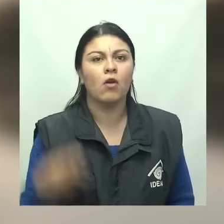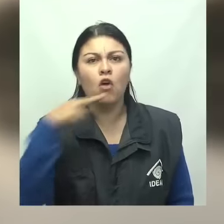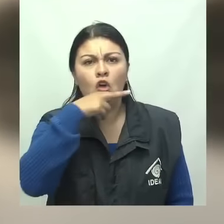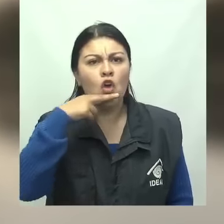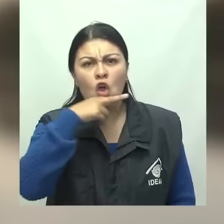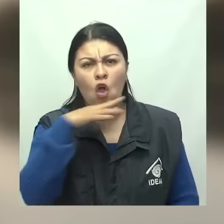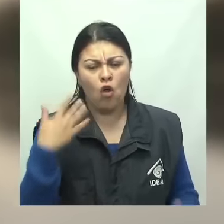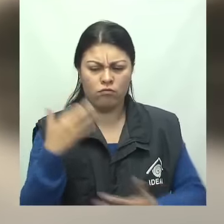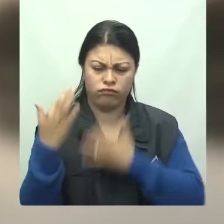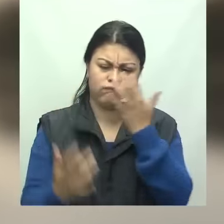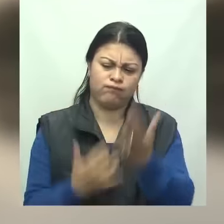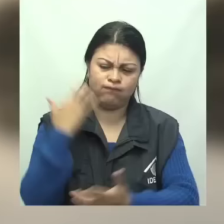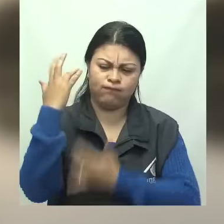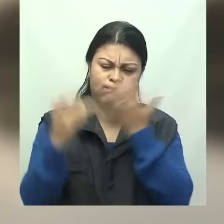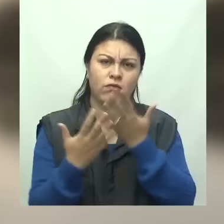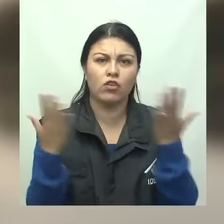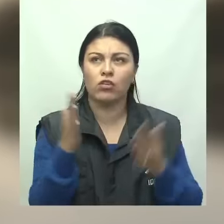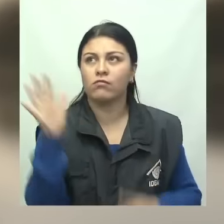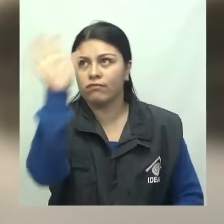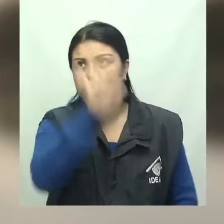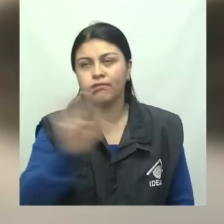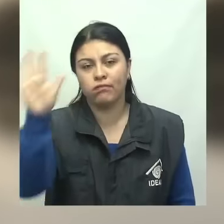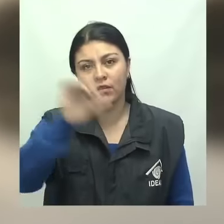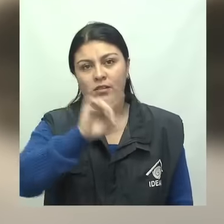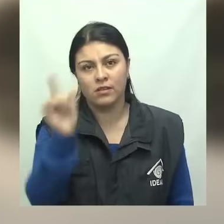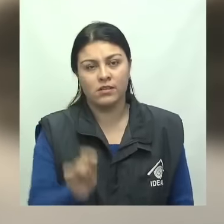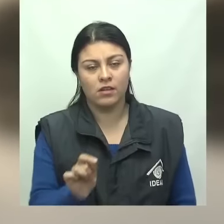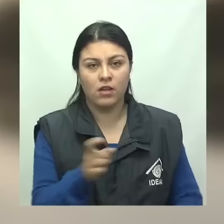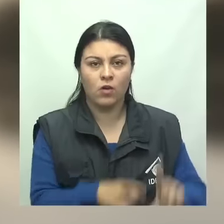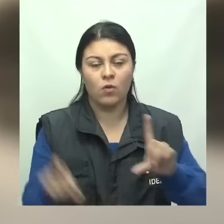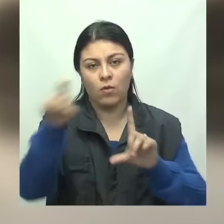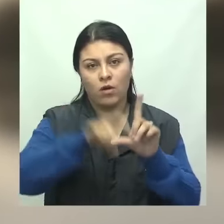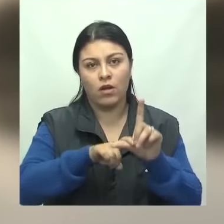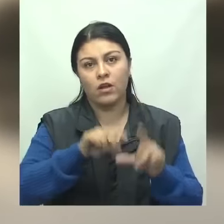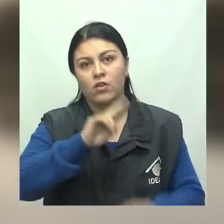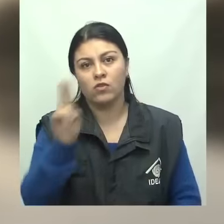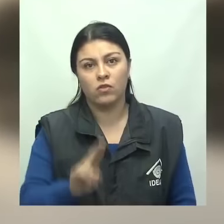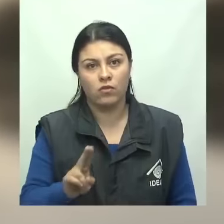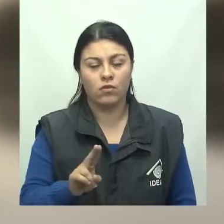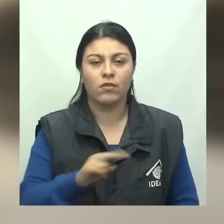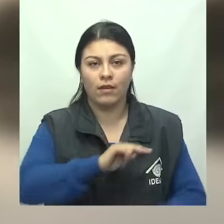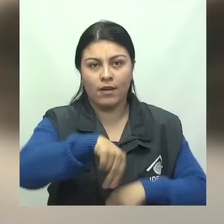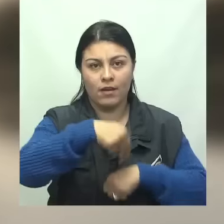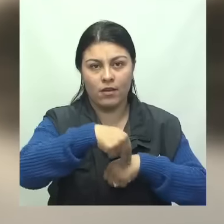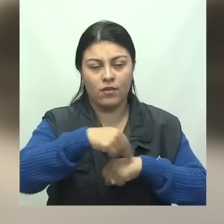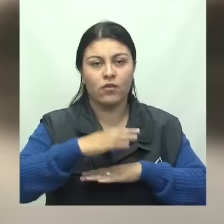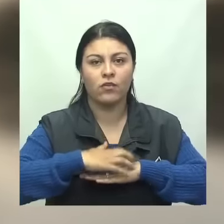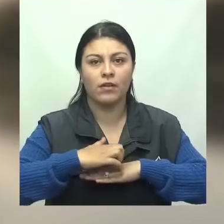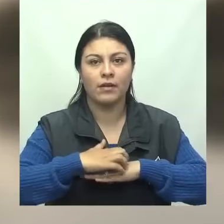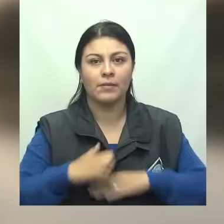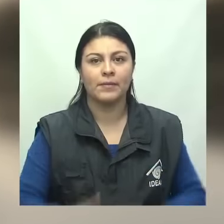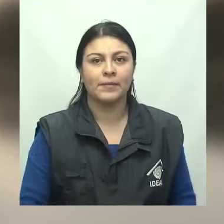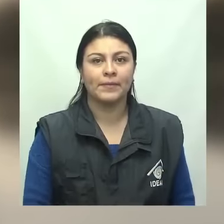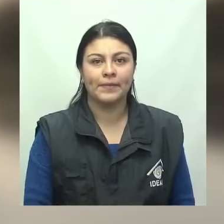Alerta roja por posibles incendios forestales en el departamento del Cesar, Guajira, Sucre, Nariño y Tolima.